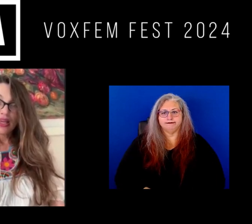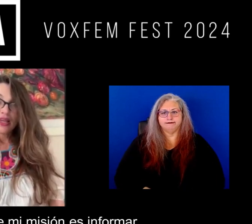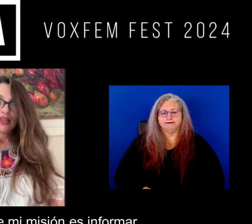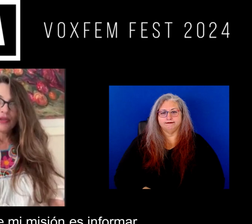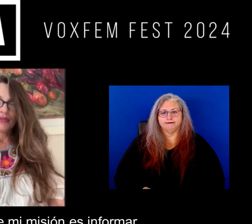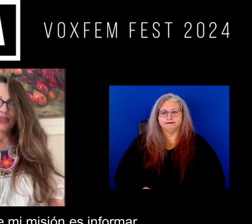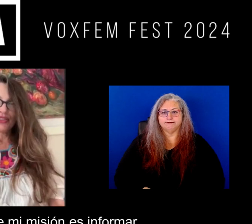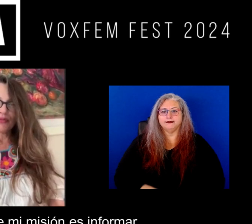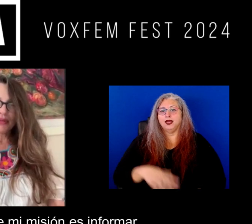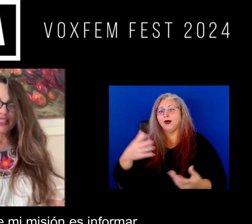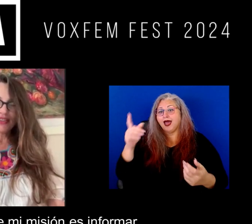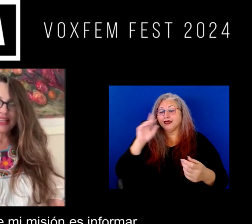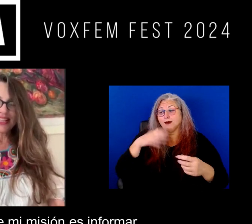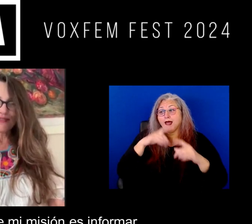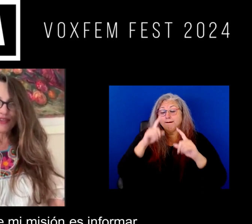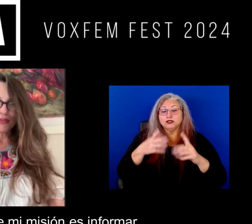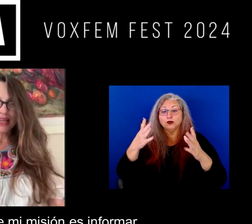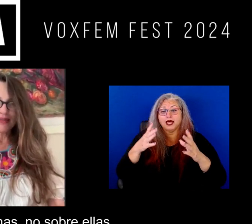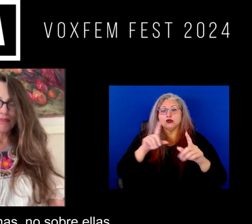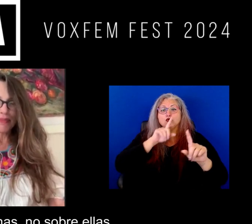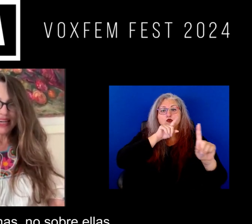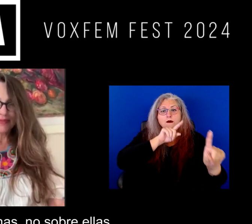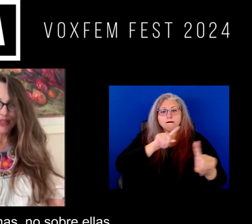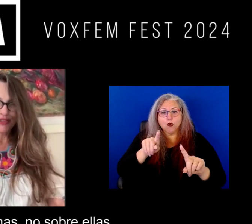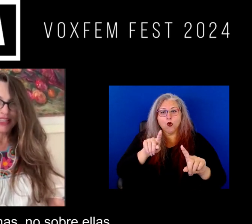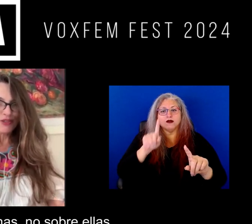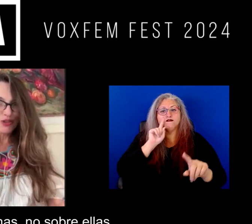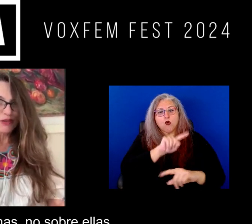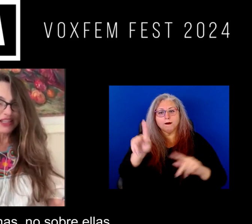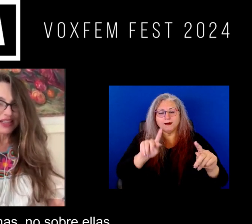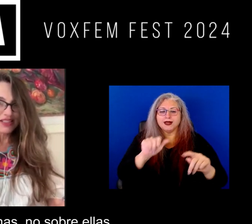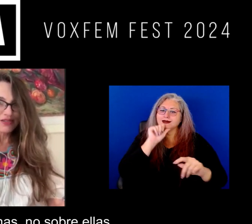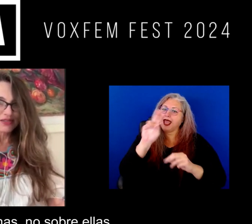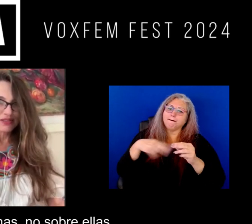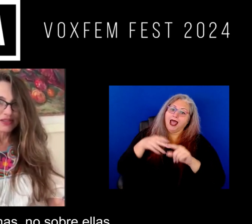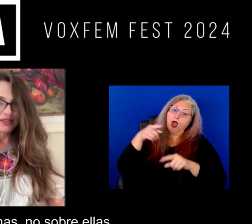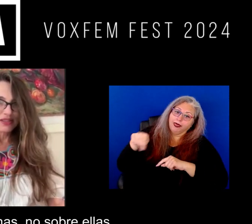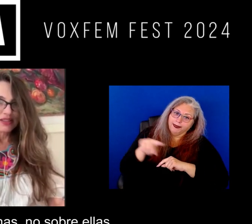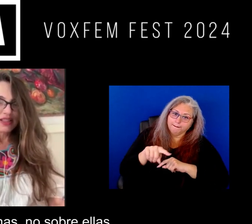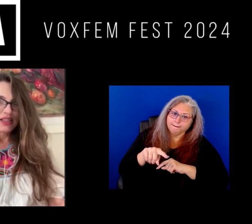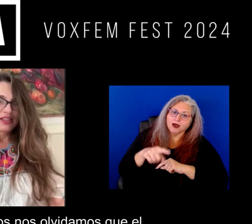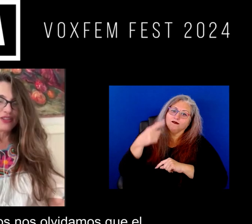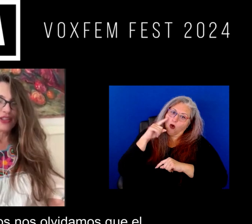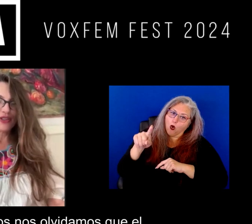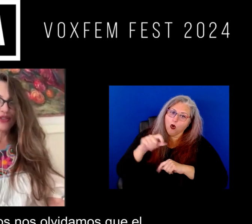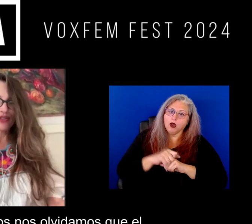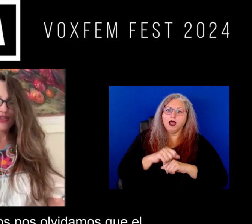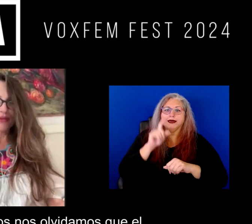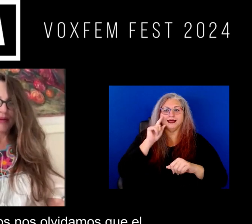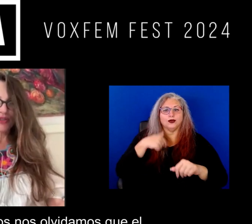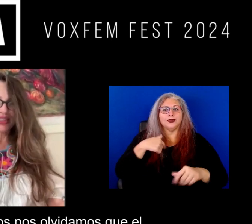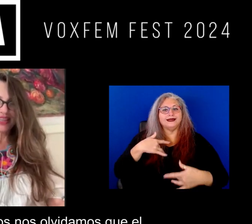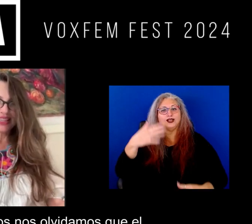Bueno, yo creo que mi misión es informar para las personas no sobre ellas. Yo creo que nos